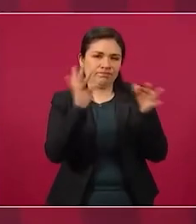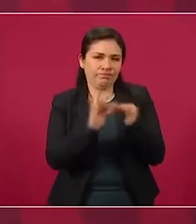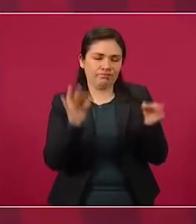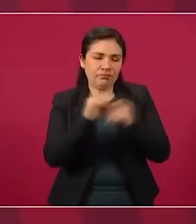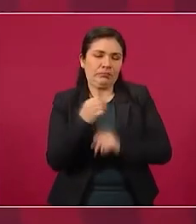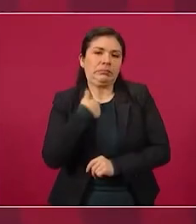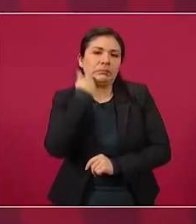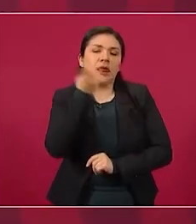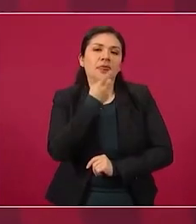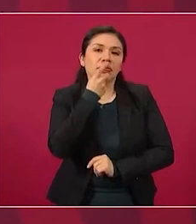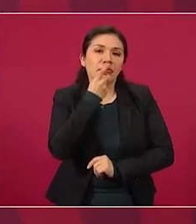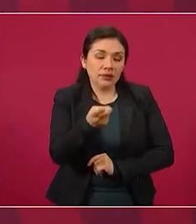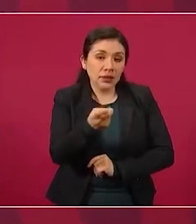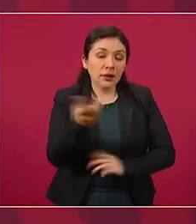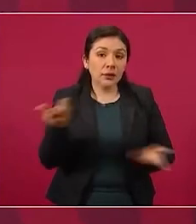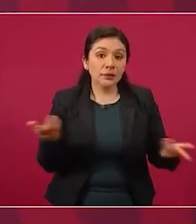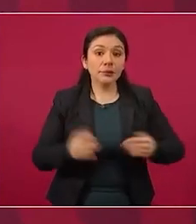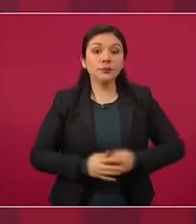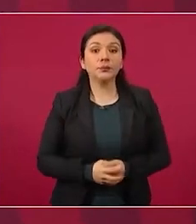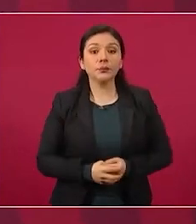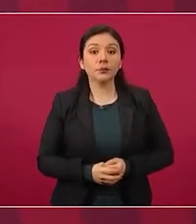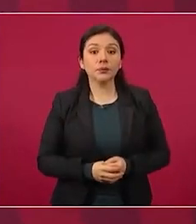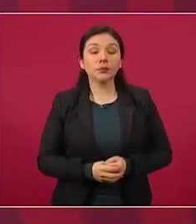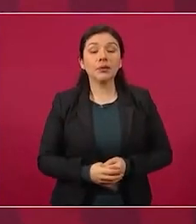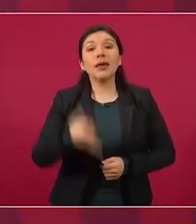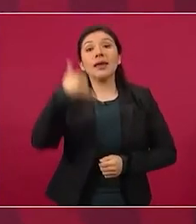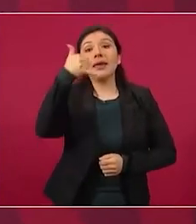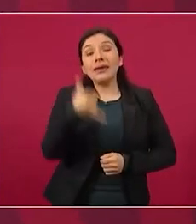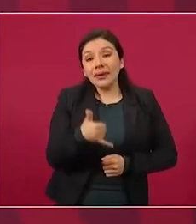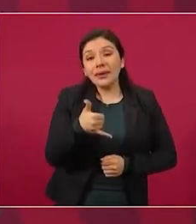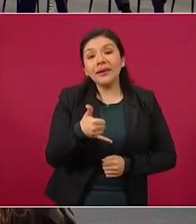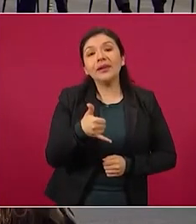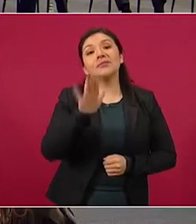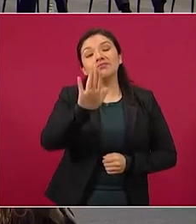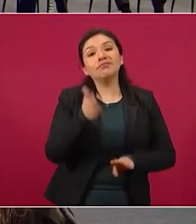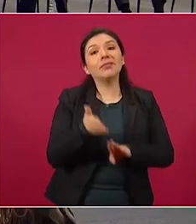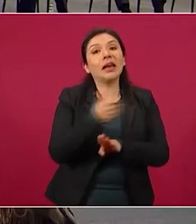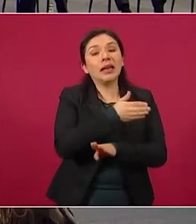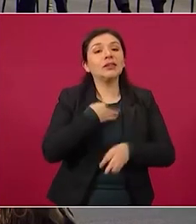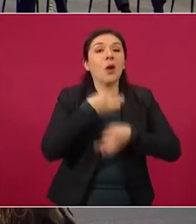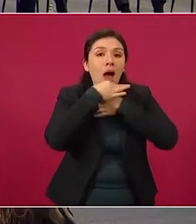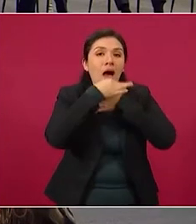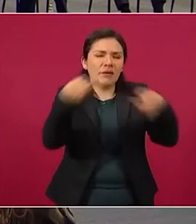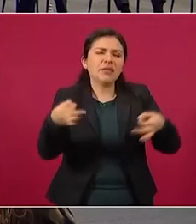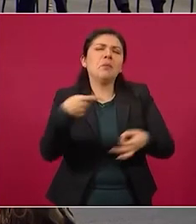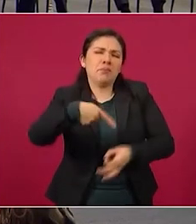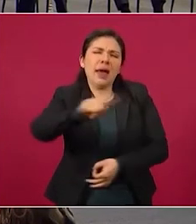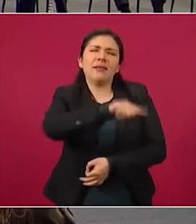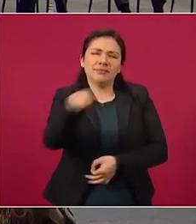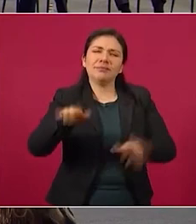decir y advertir, aunque es muy obvio,